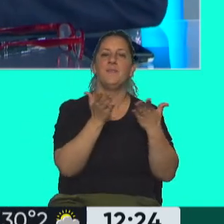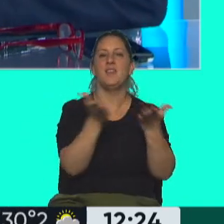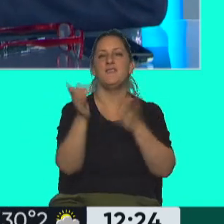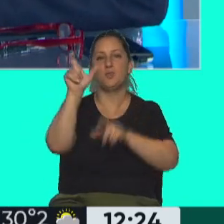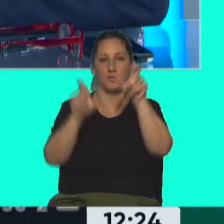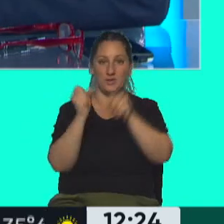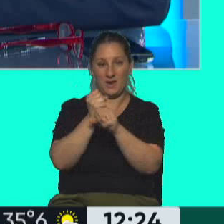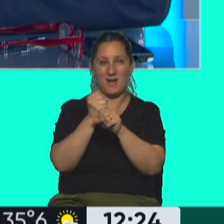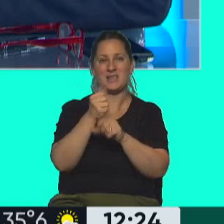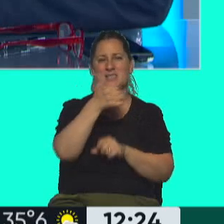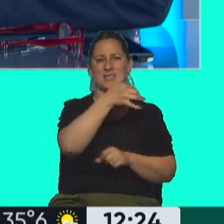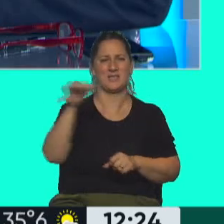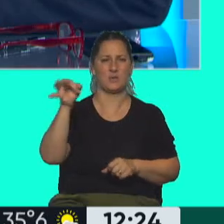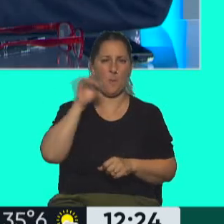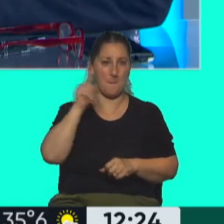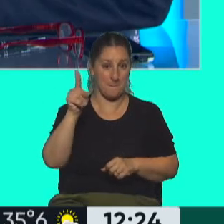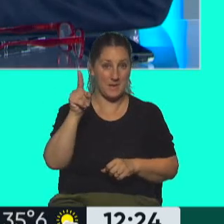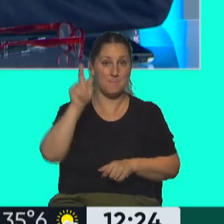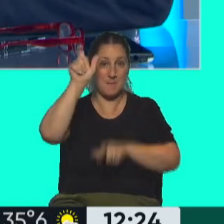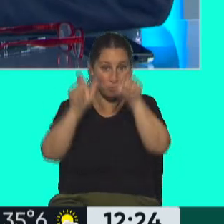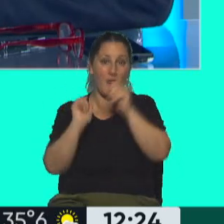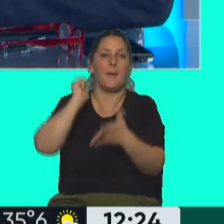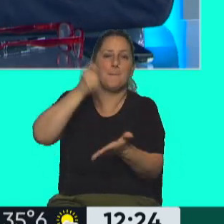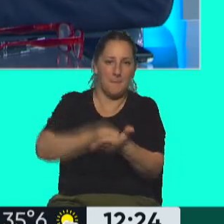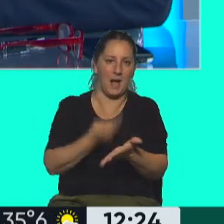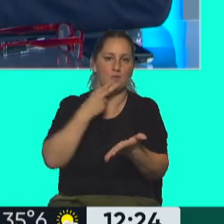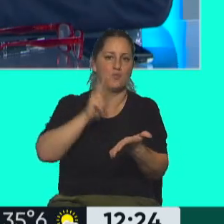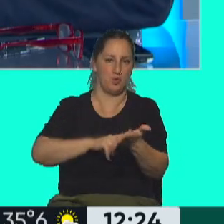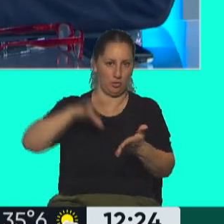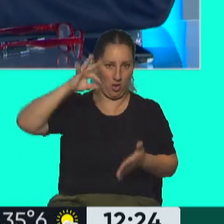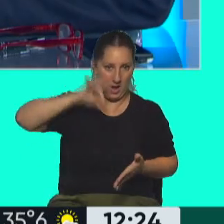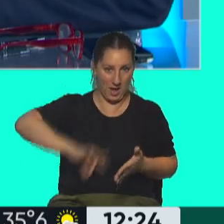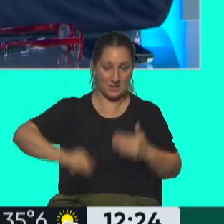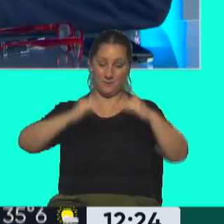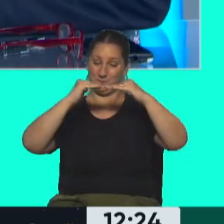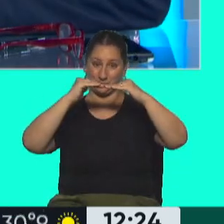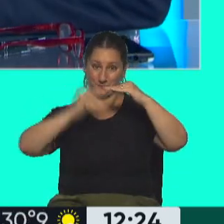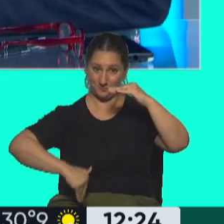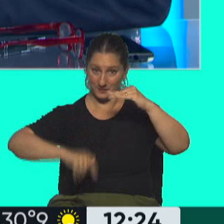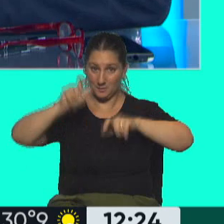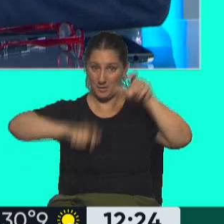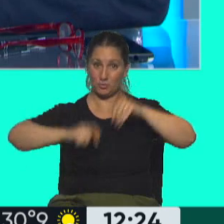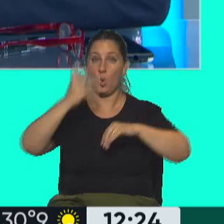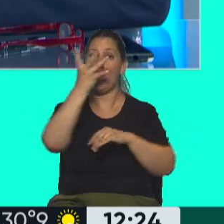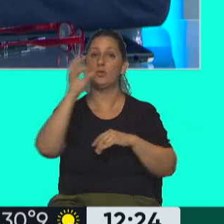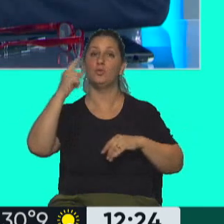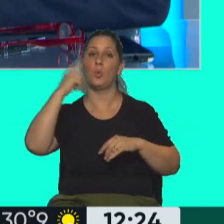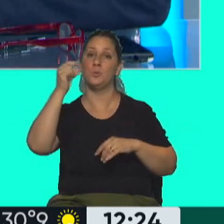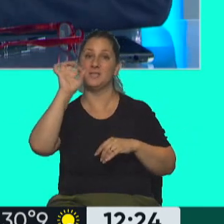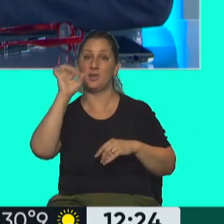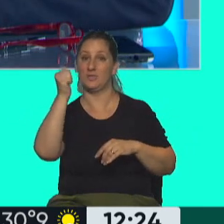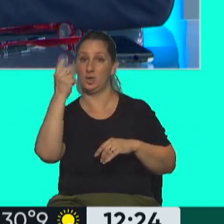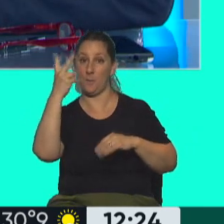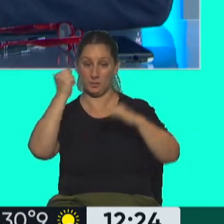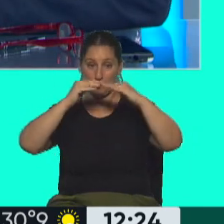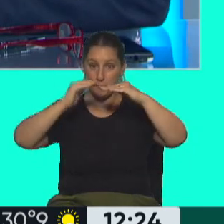los trabajadores que son alrededor de 600.000, que pagan el impuesto a las ganancias. Los que están por debajo de los 404.062